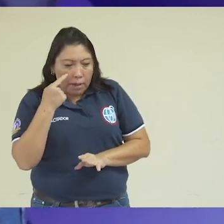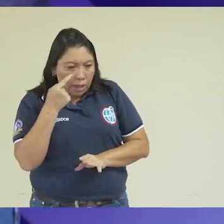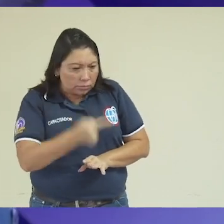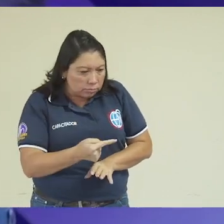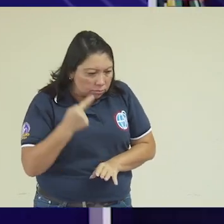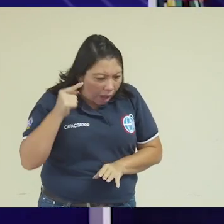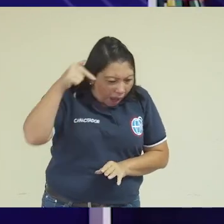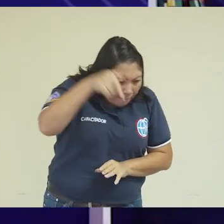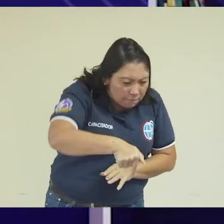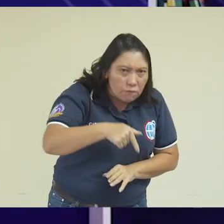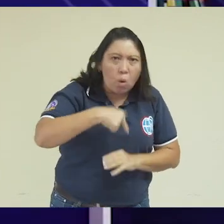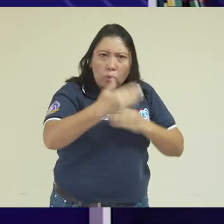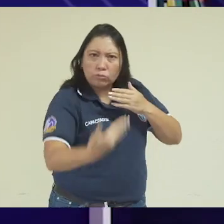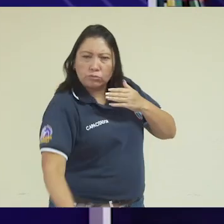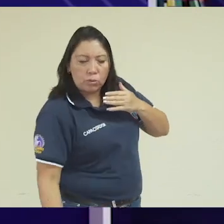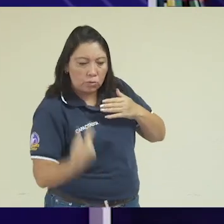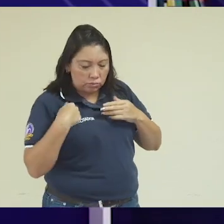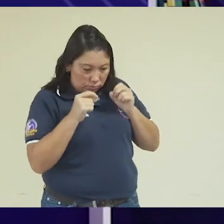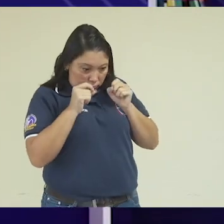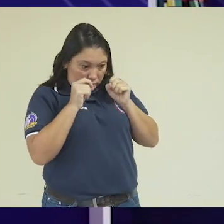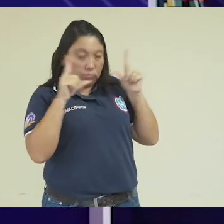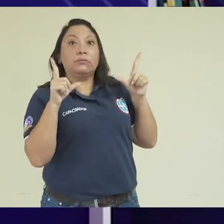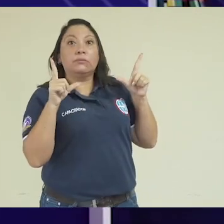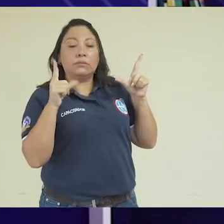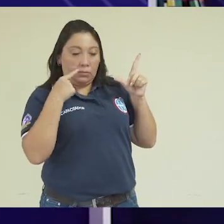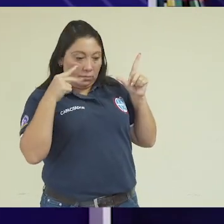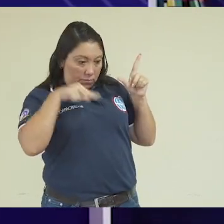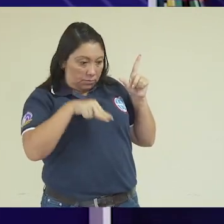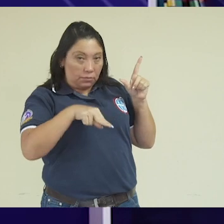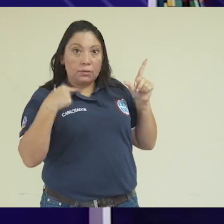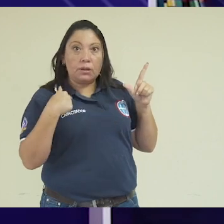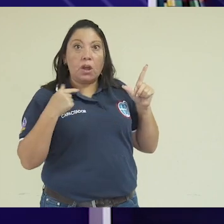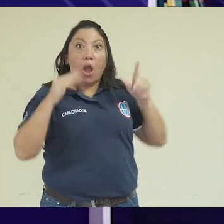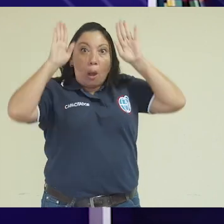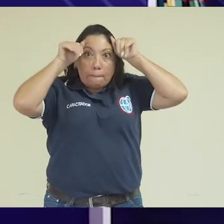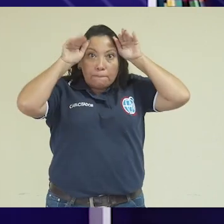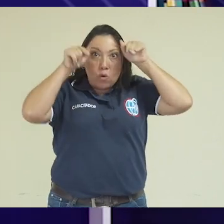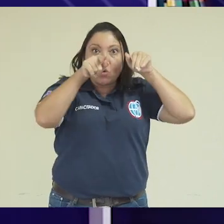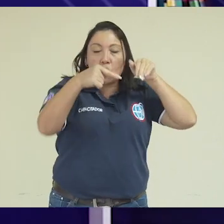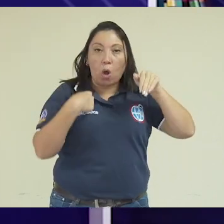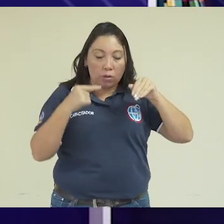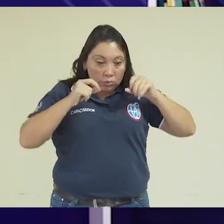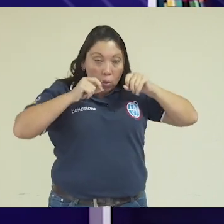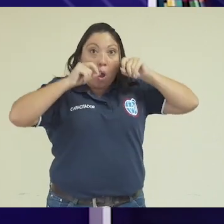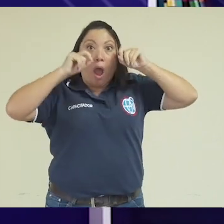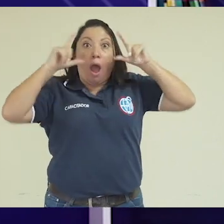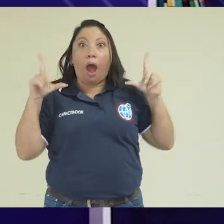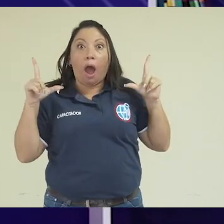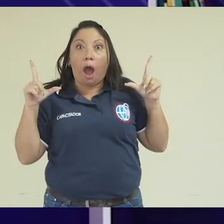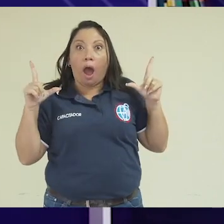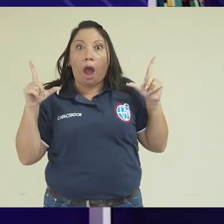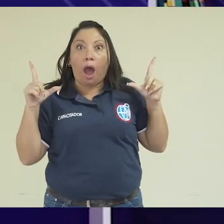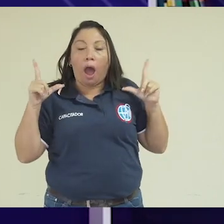miró al fondo del pozo y se sorprendió de lo que vio. ¿Cómo hacen ustedes una cara de asombro?